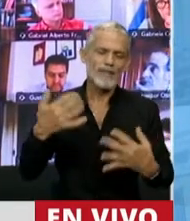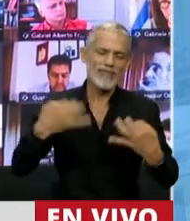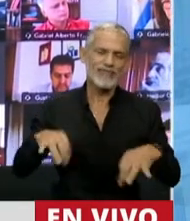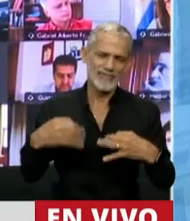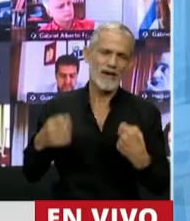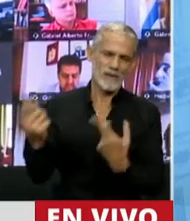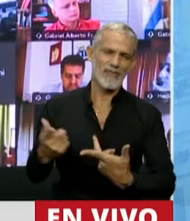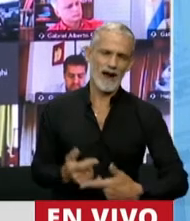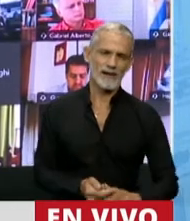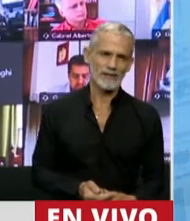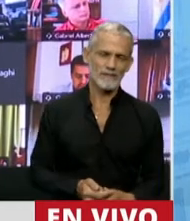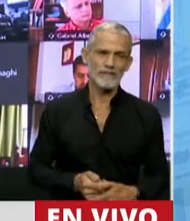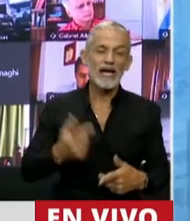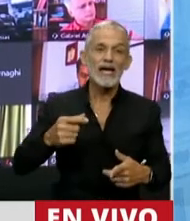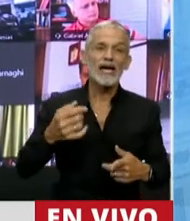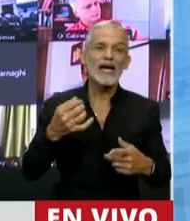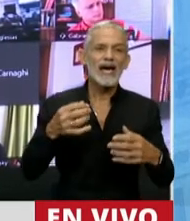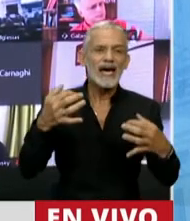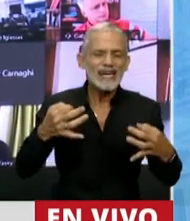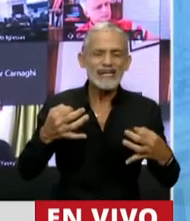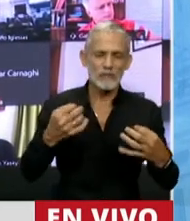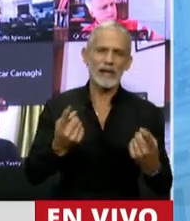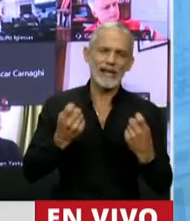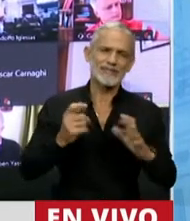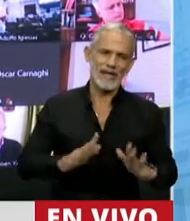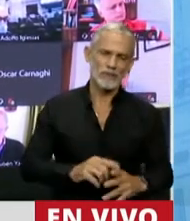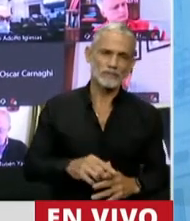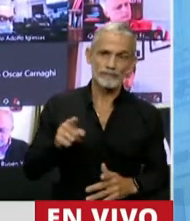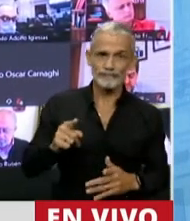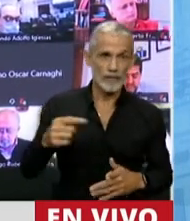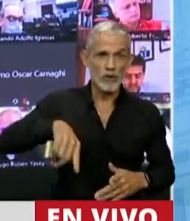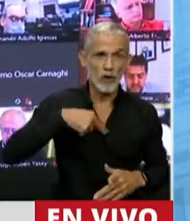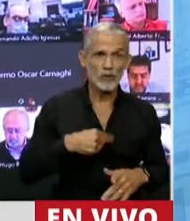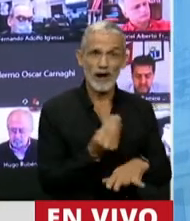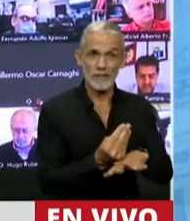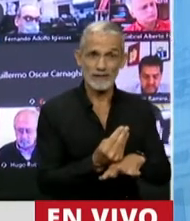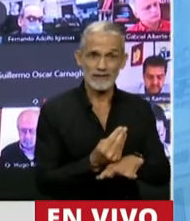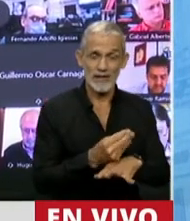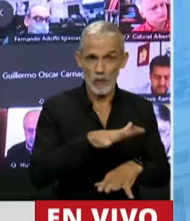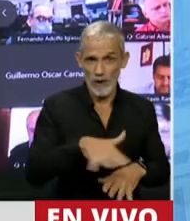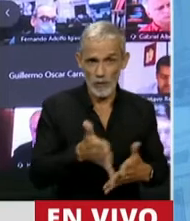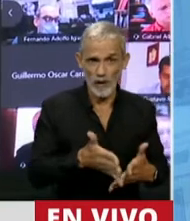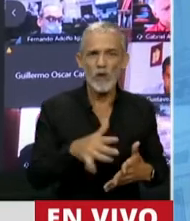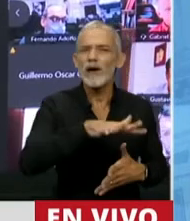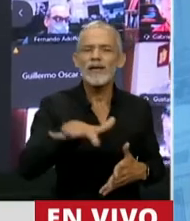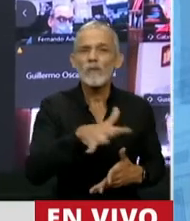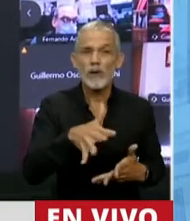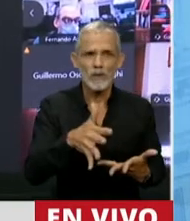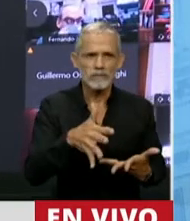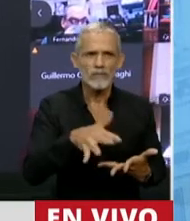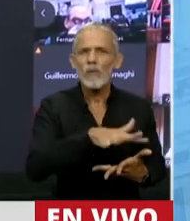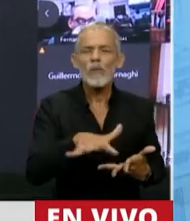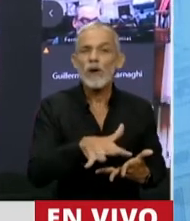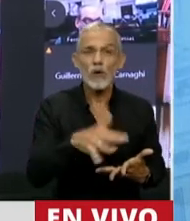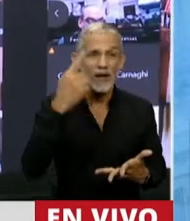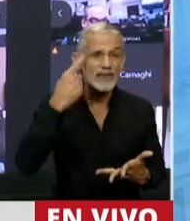y le diría que hasta es necesario porque representamos a nuestro pueblo. Y nuestro pueblo estuvo triste